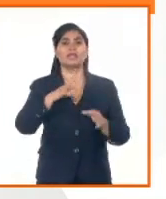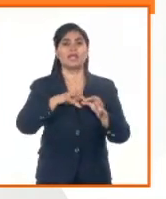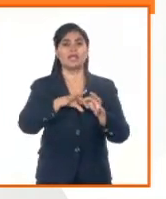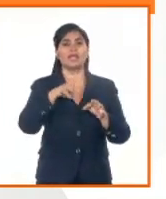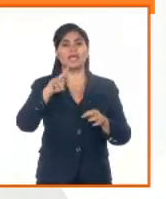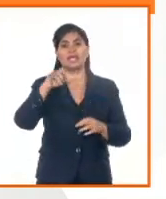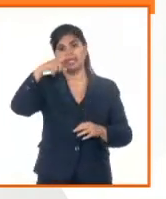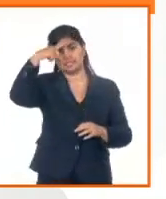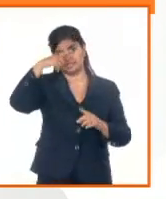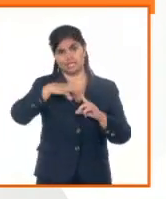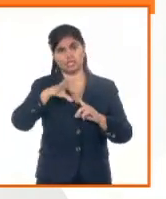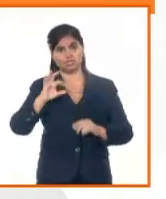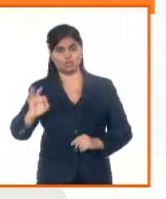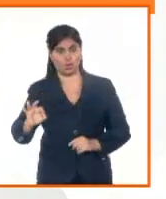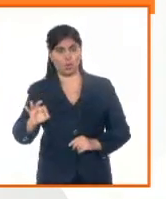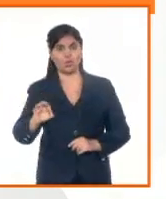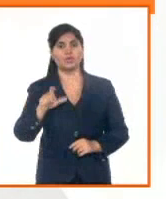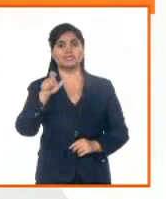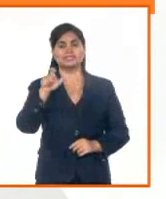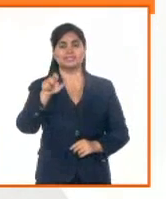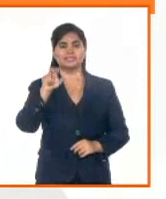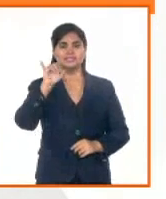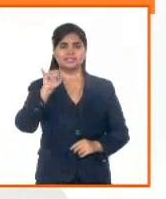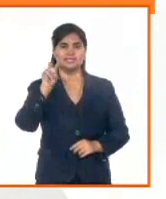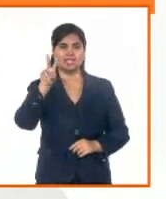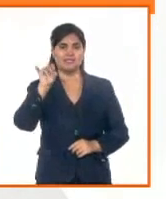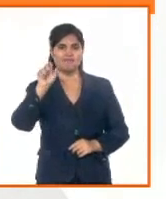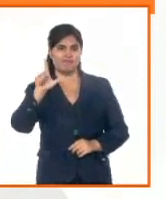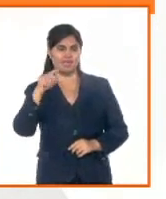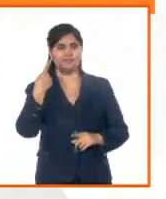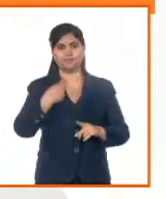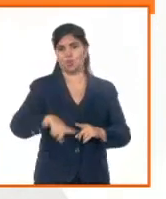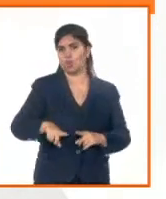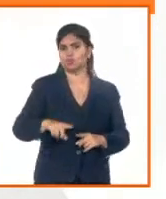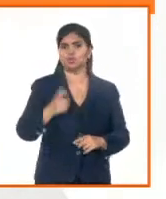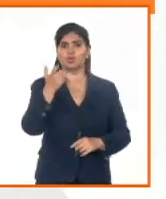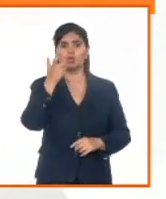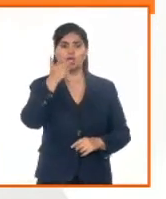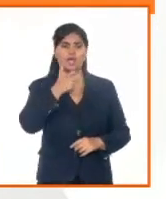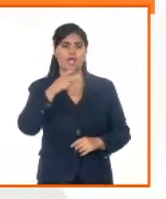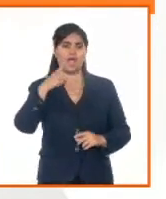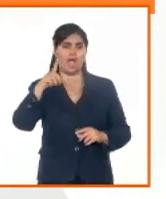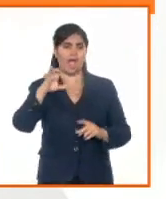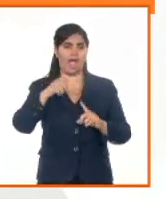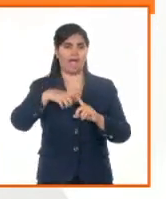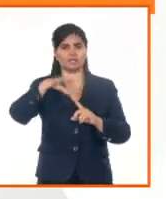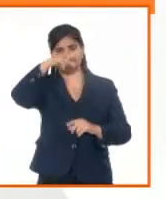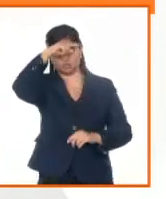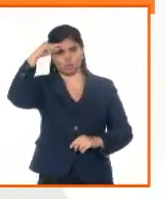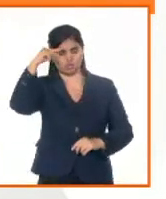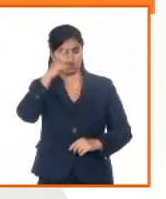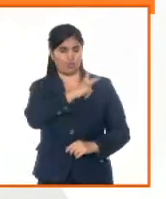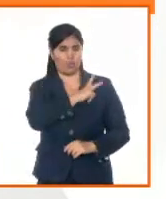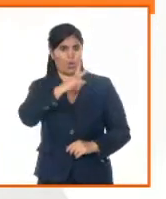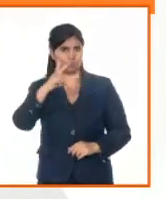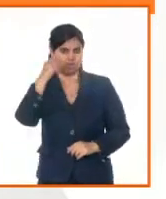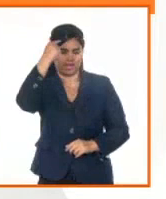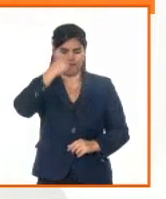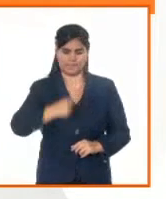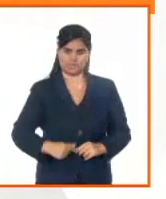registro de la propiedad, el registro mercantil, el registro de actos de última voluntad y de declaratoria de herederos. Pero a su vez,